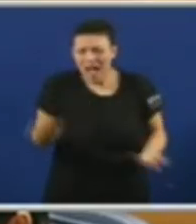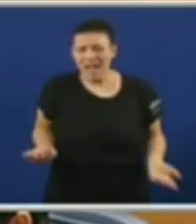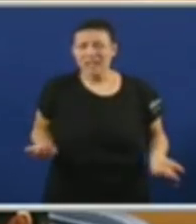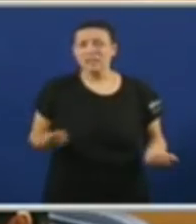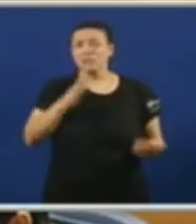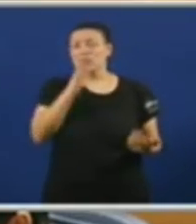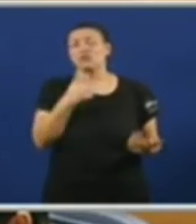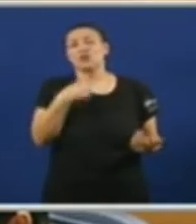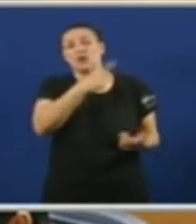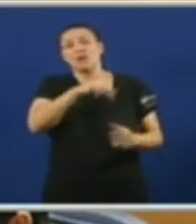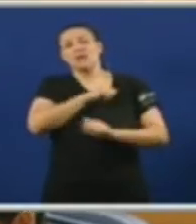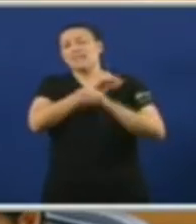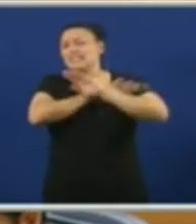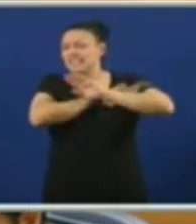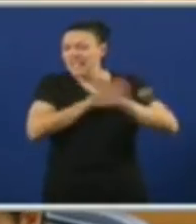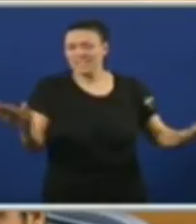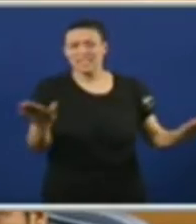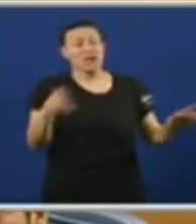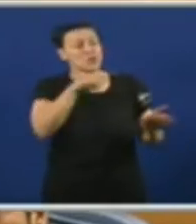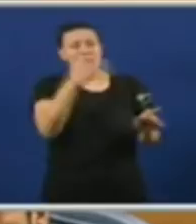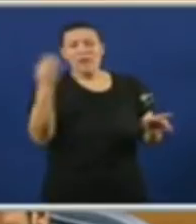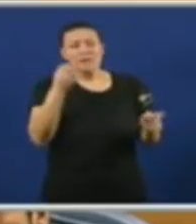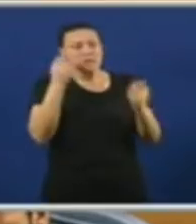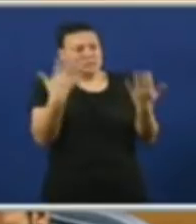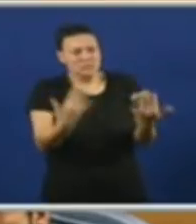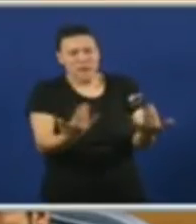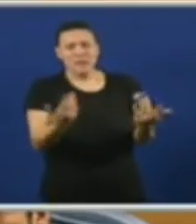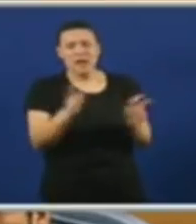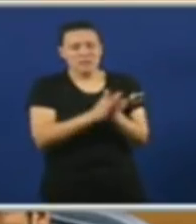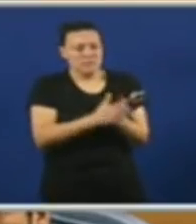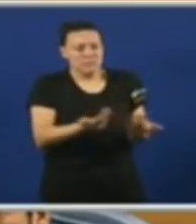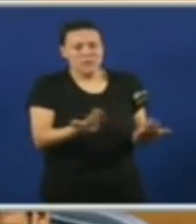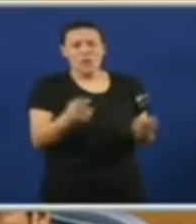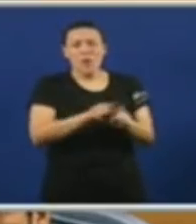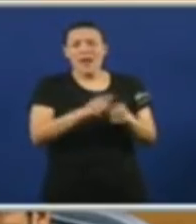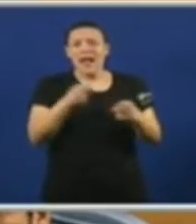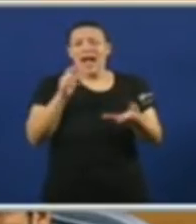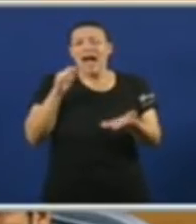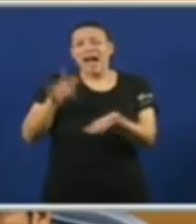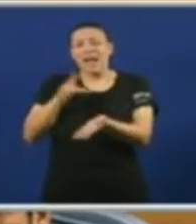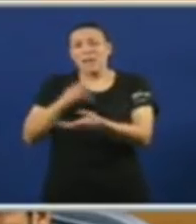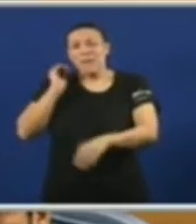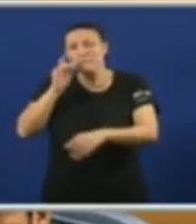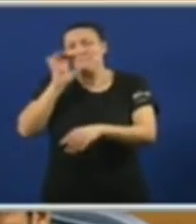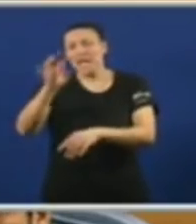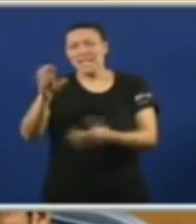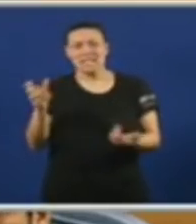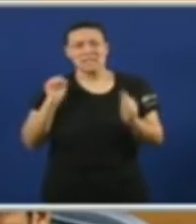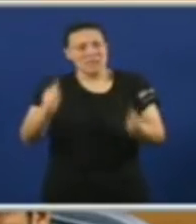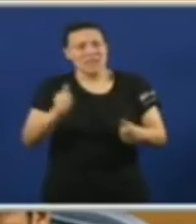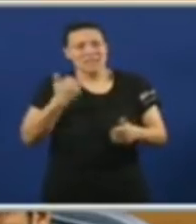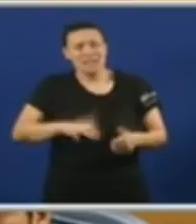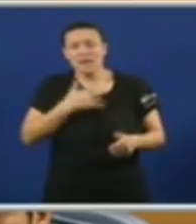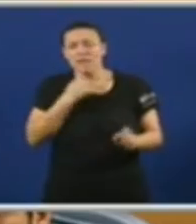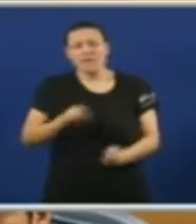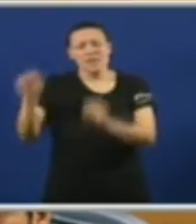decimos é que xa está ben Que vostede debe de reaccionar E poñer en marcha unha xenda de país Que significa empezar A